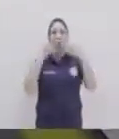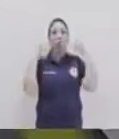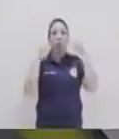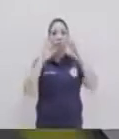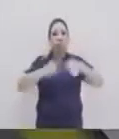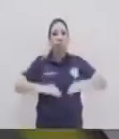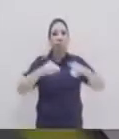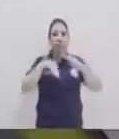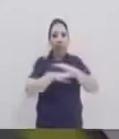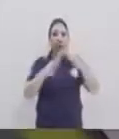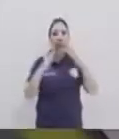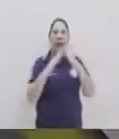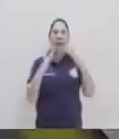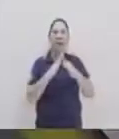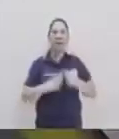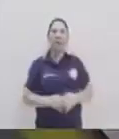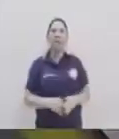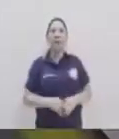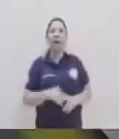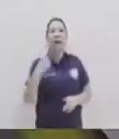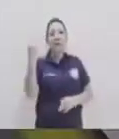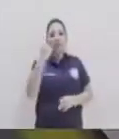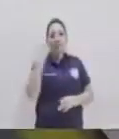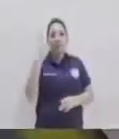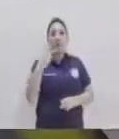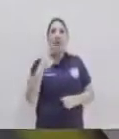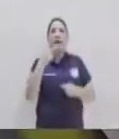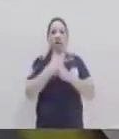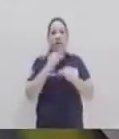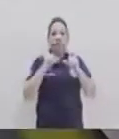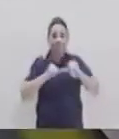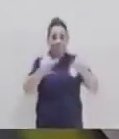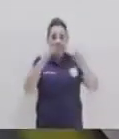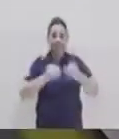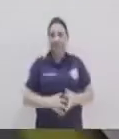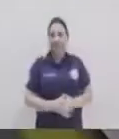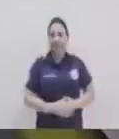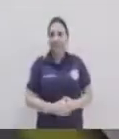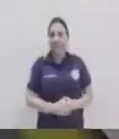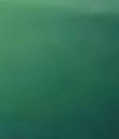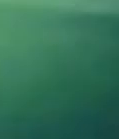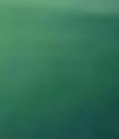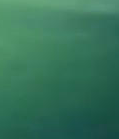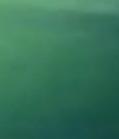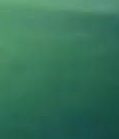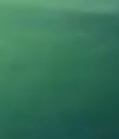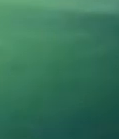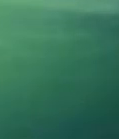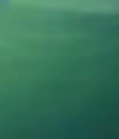mascarilla y no salir de casa si no es necesario pero lo más importante que Guatemala no se detiene